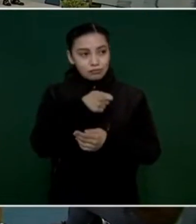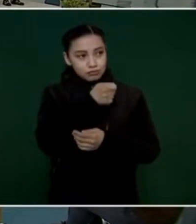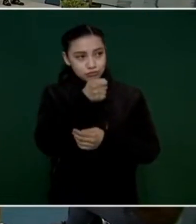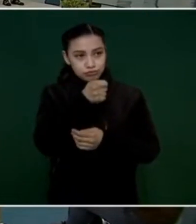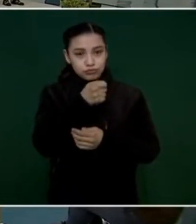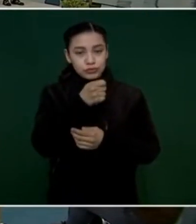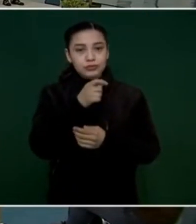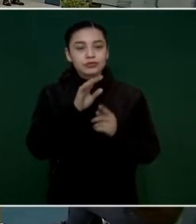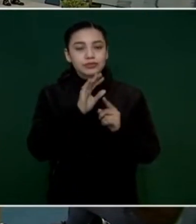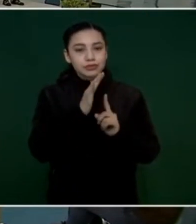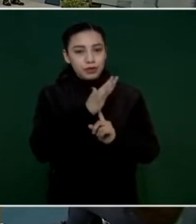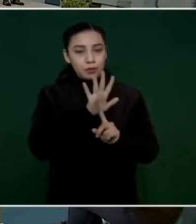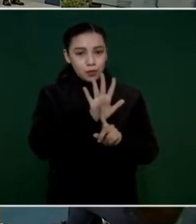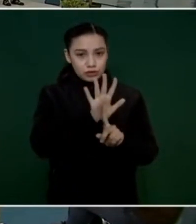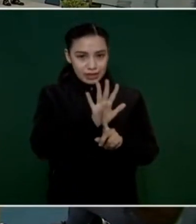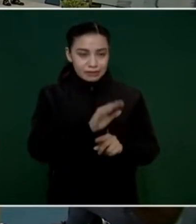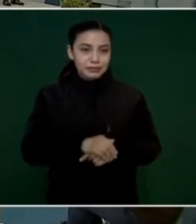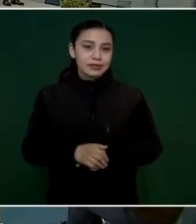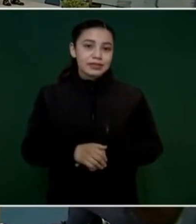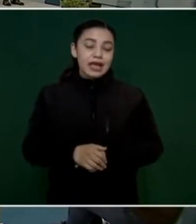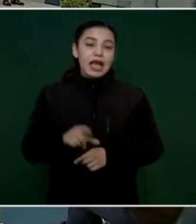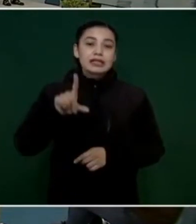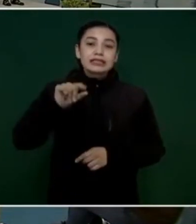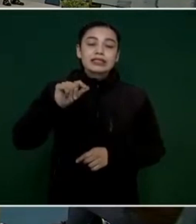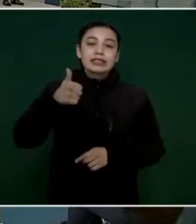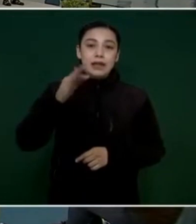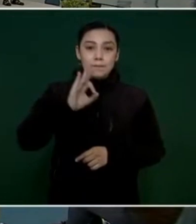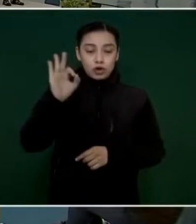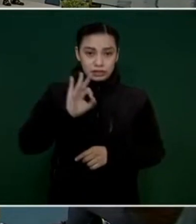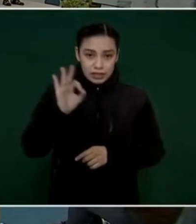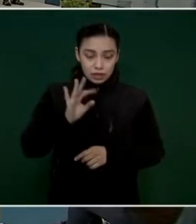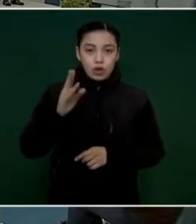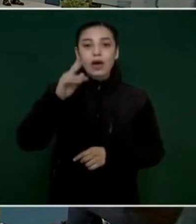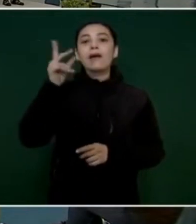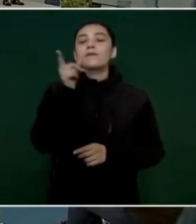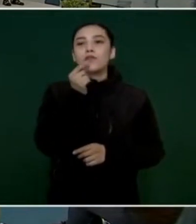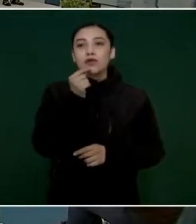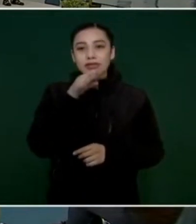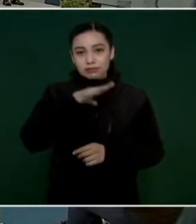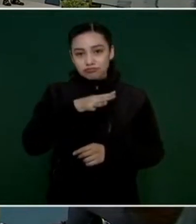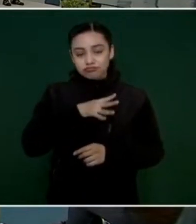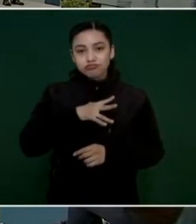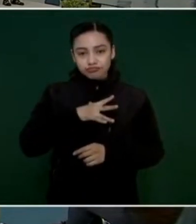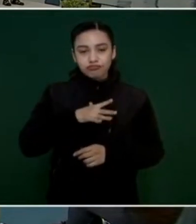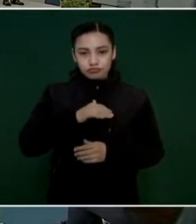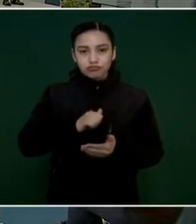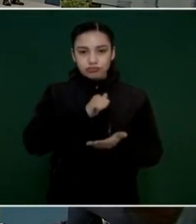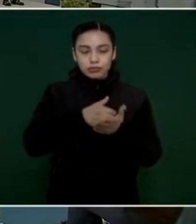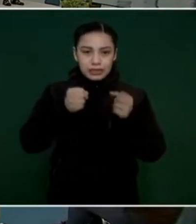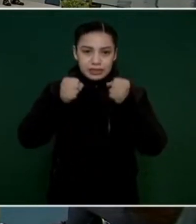76 por ciento de los policías municipales tienen en este momento certificación vigente y estamos